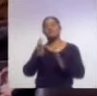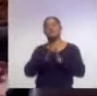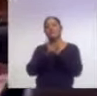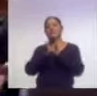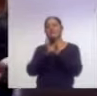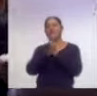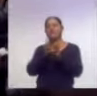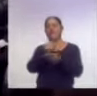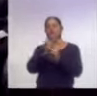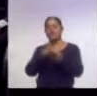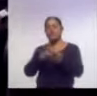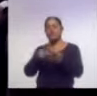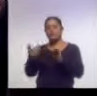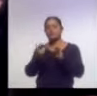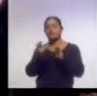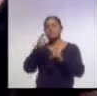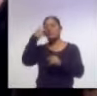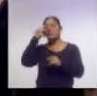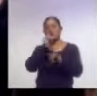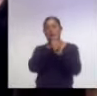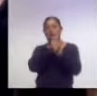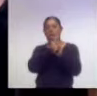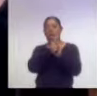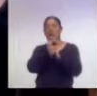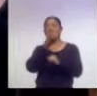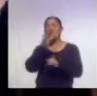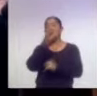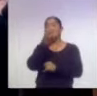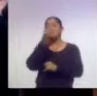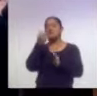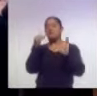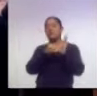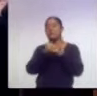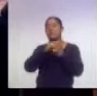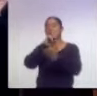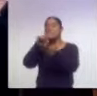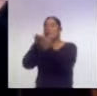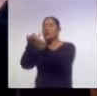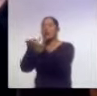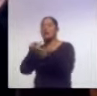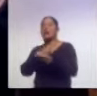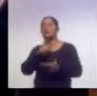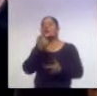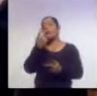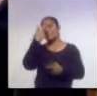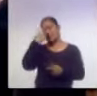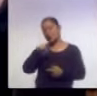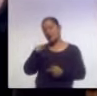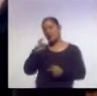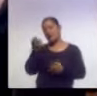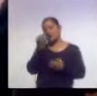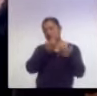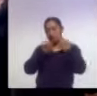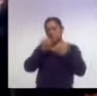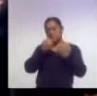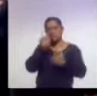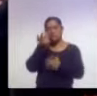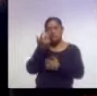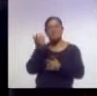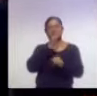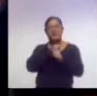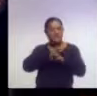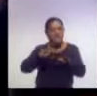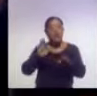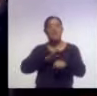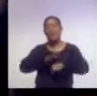nacional para llevar el servicio de Internet a cerca de 300.000 localidades en México. Enfatizó que esta estrategia pretende comunicar, informar y mejorar los